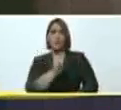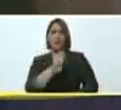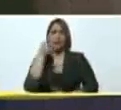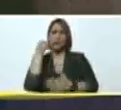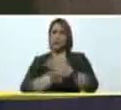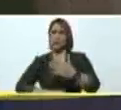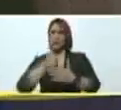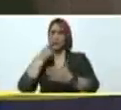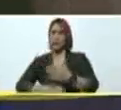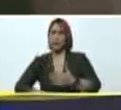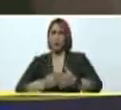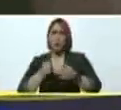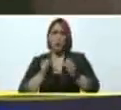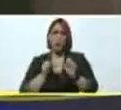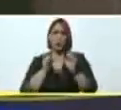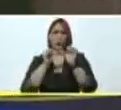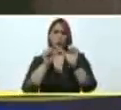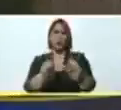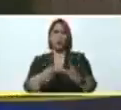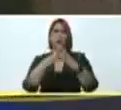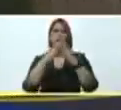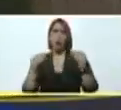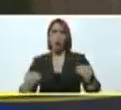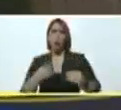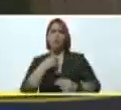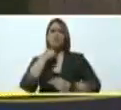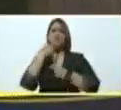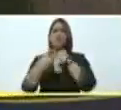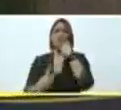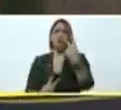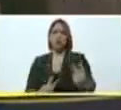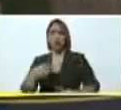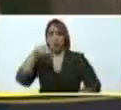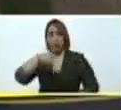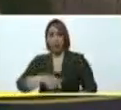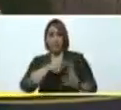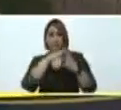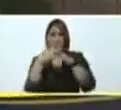continua con todos los voceros de Federico Quirós.